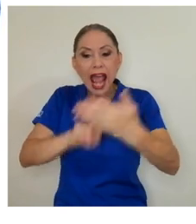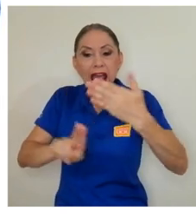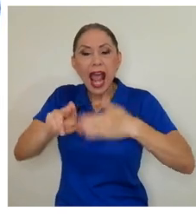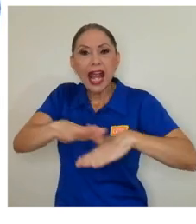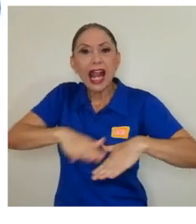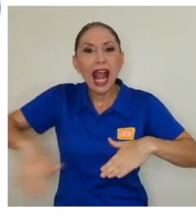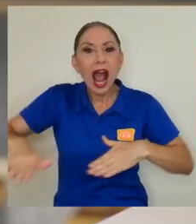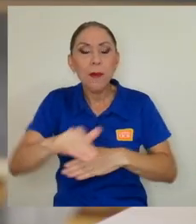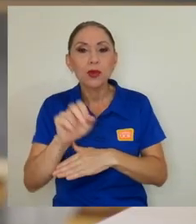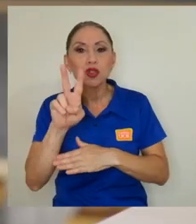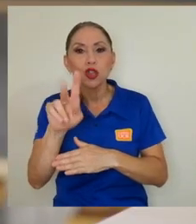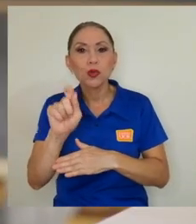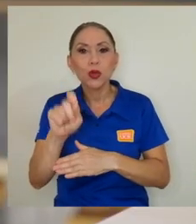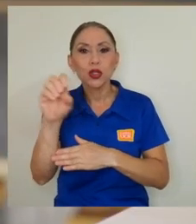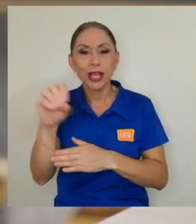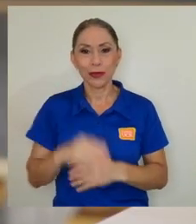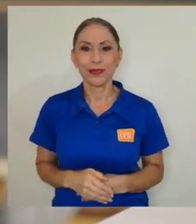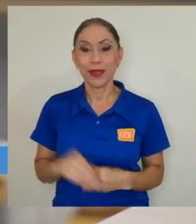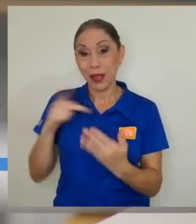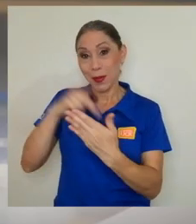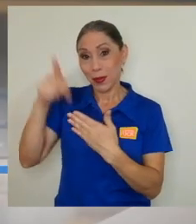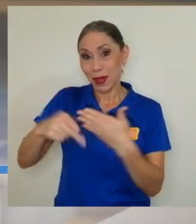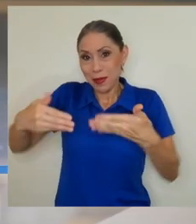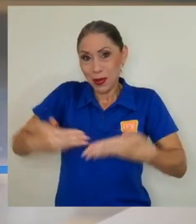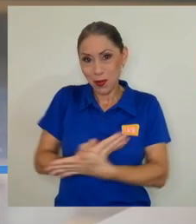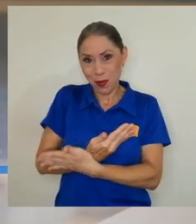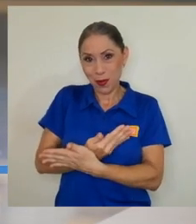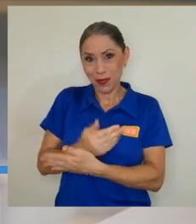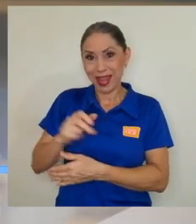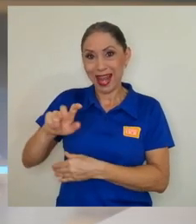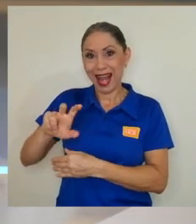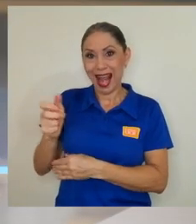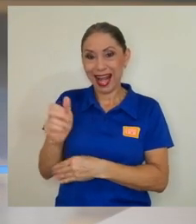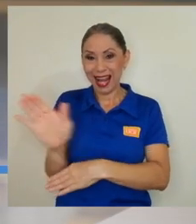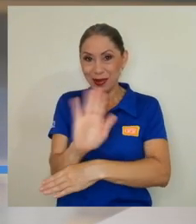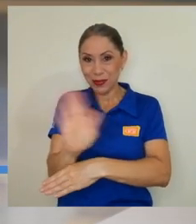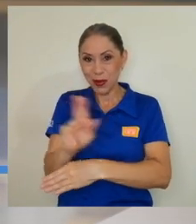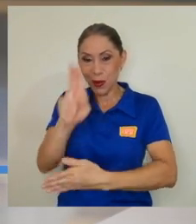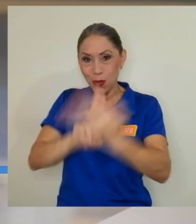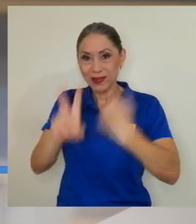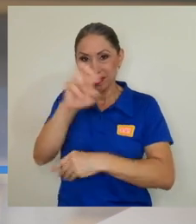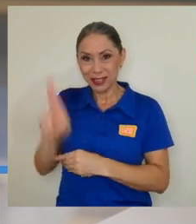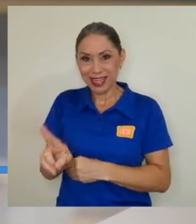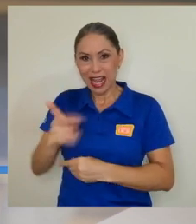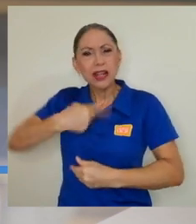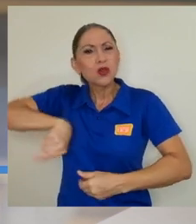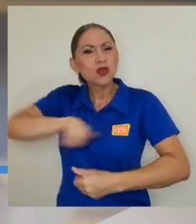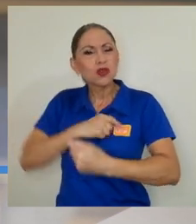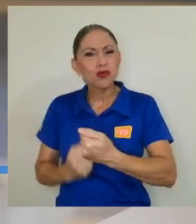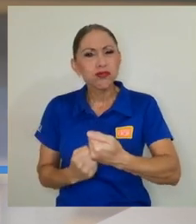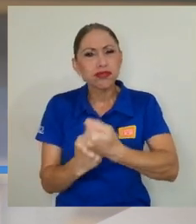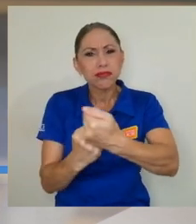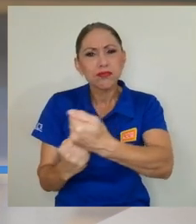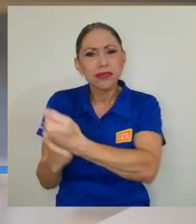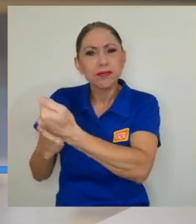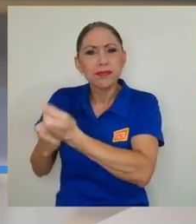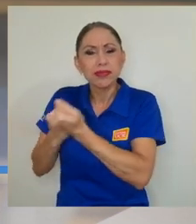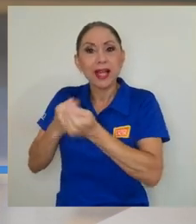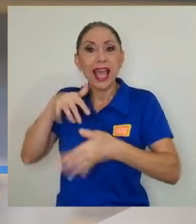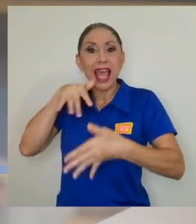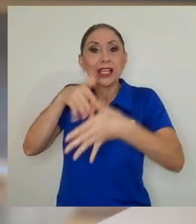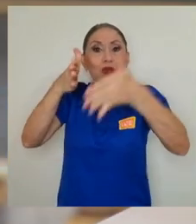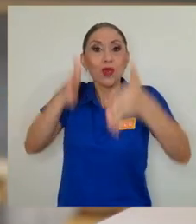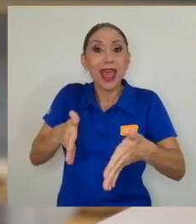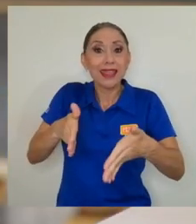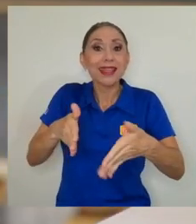.0. Es un programa nuevo del Canal de la Universidad de Costa Rica en que le vamos a dar apoyo a estudiantes universitarios y